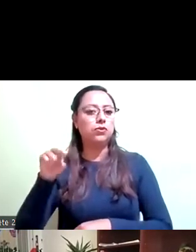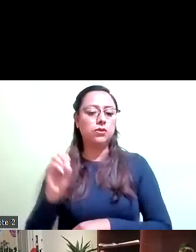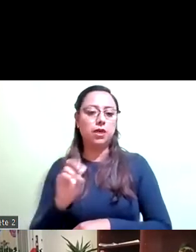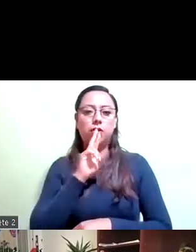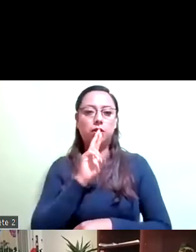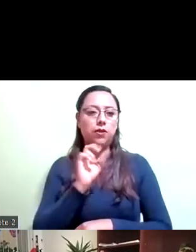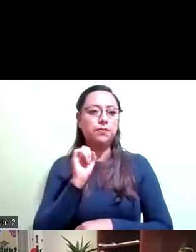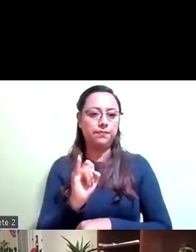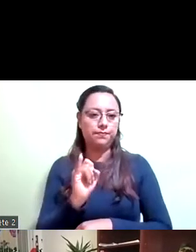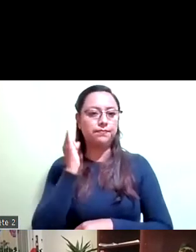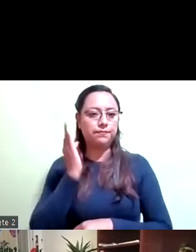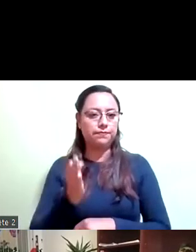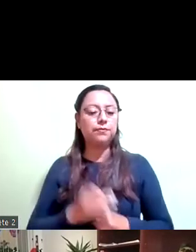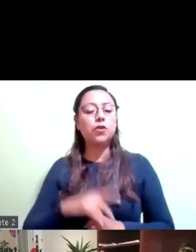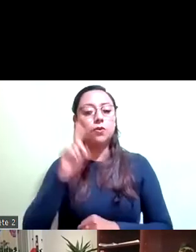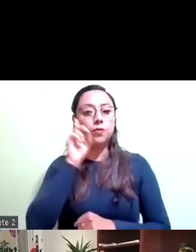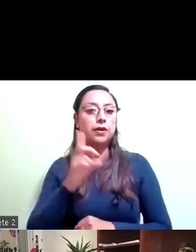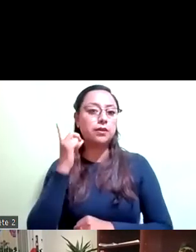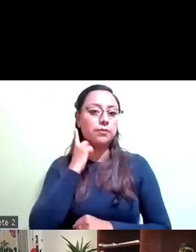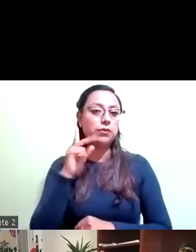Diputada Polibnia Romana Sierra.